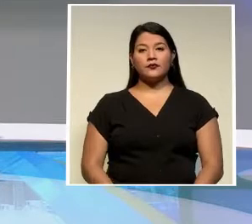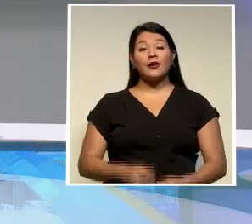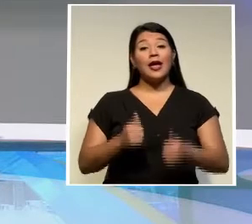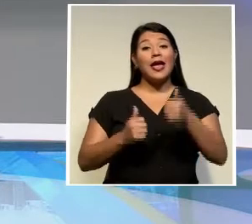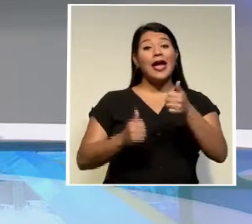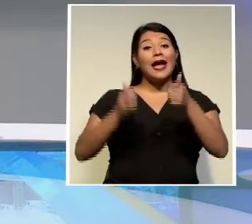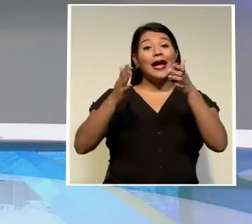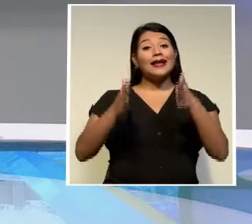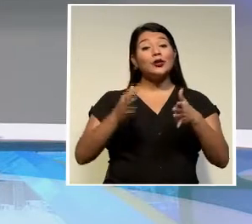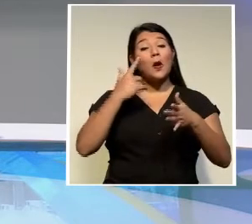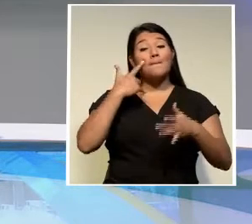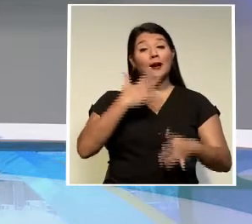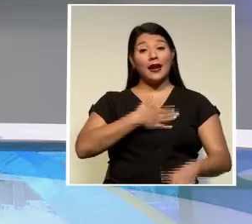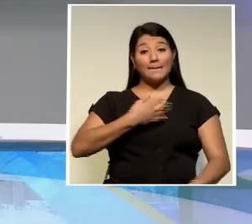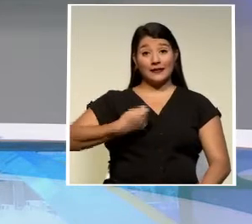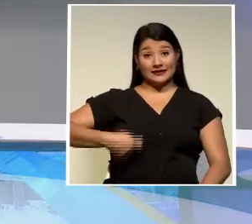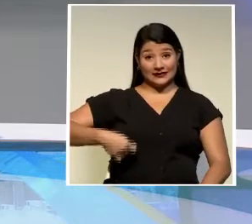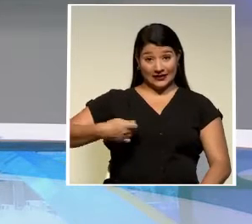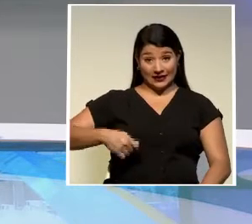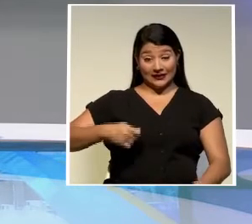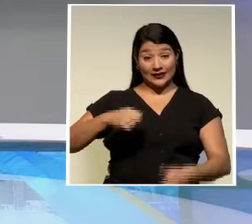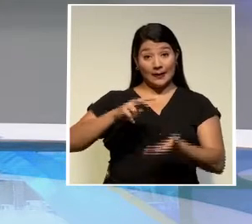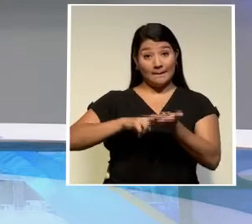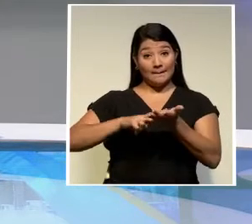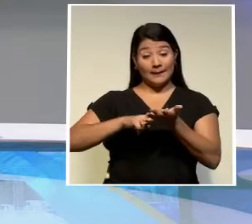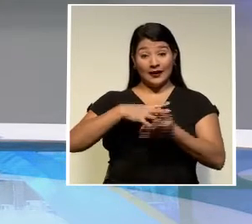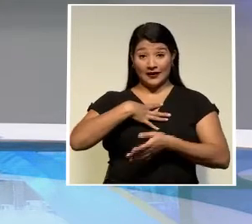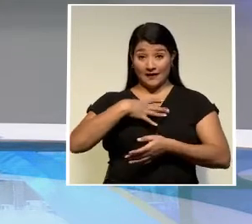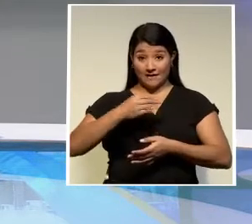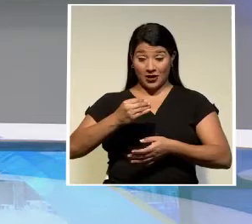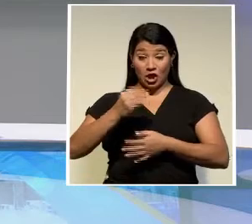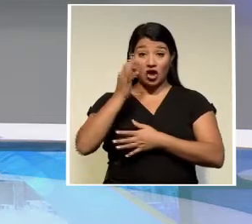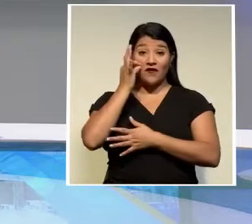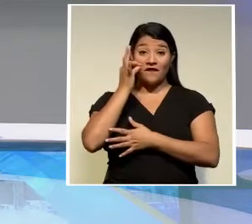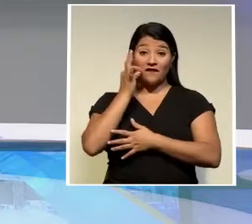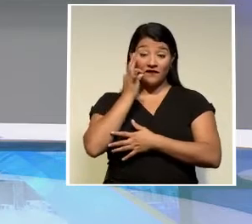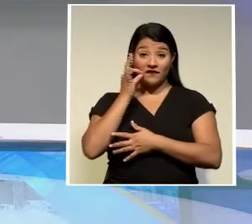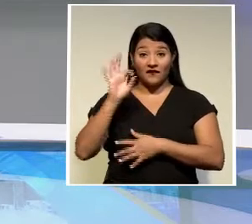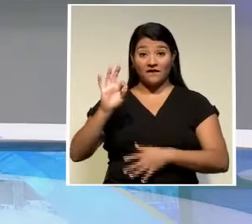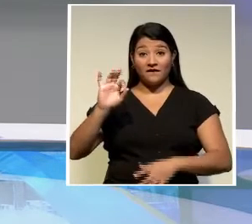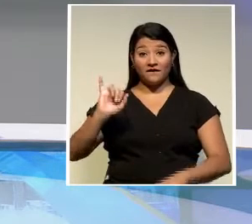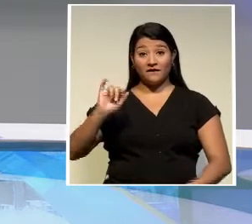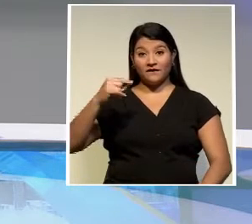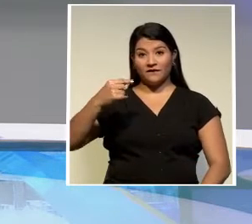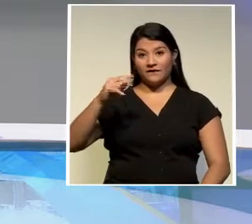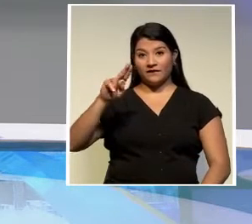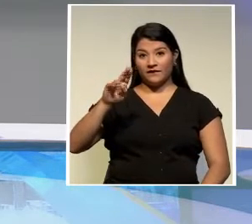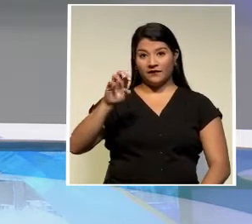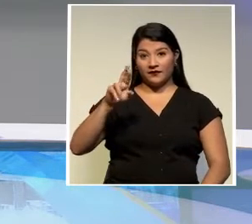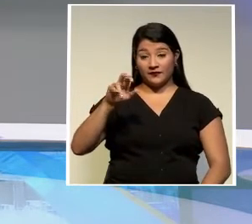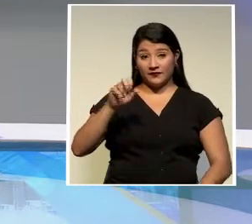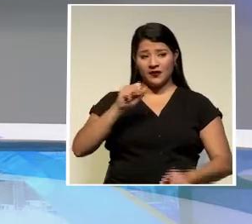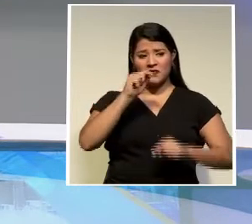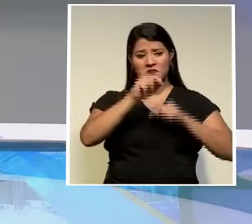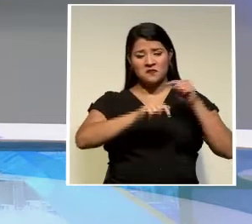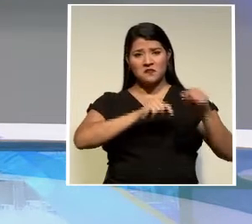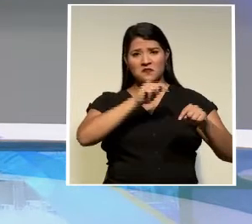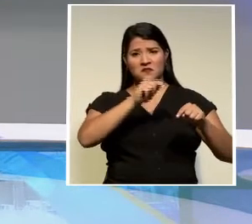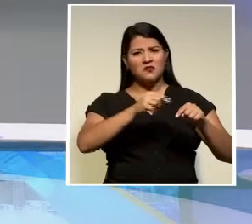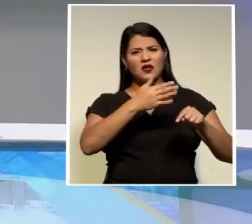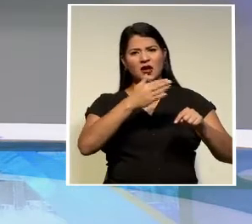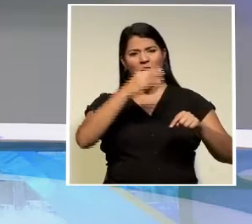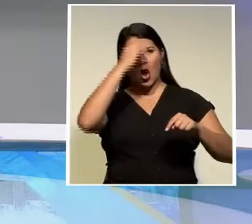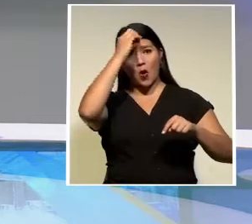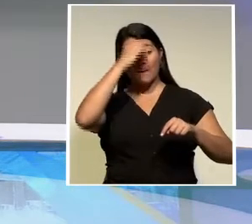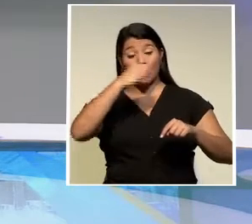candidato presidencial del partido liberación nacional José María Figueres criticó la negativa del presidente de la república